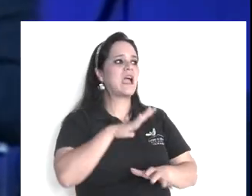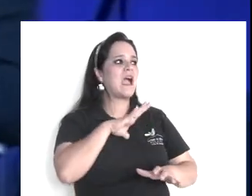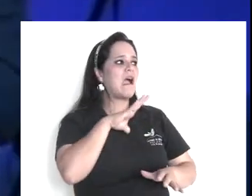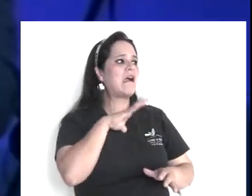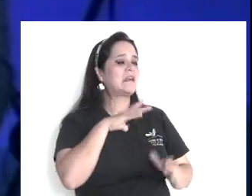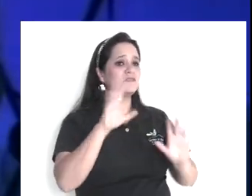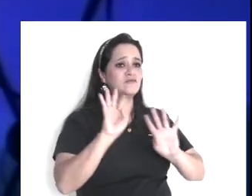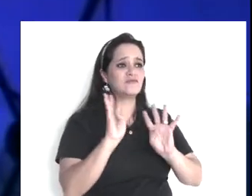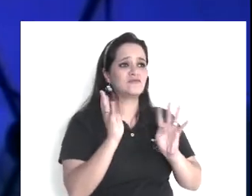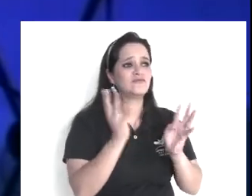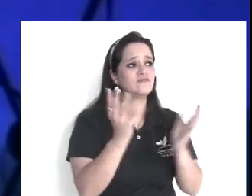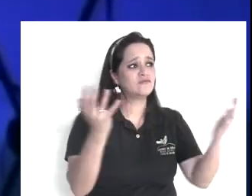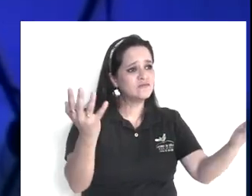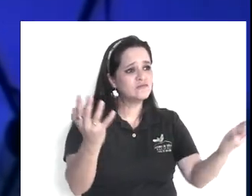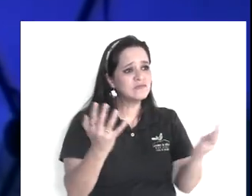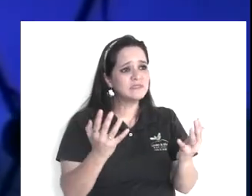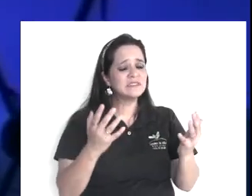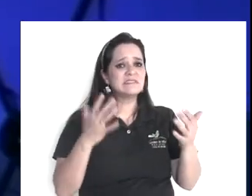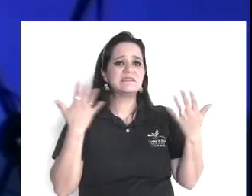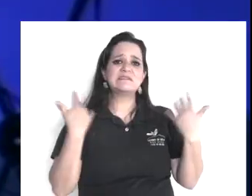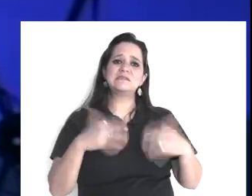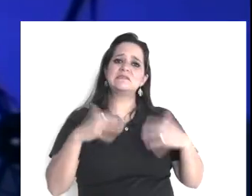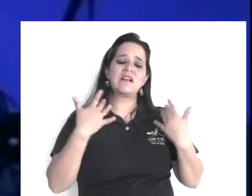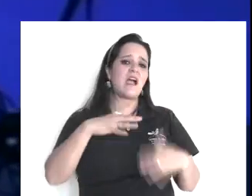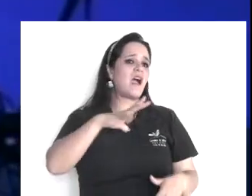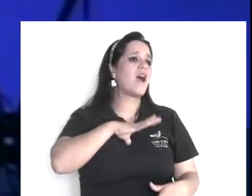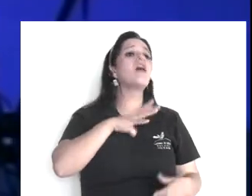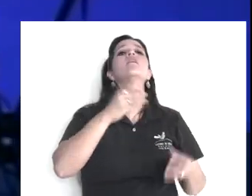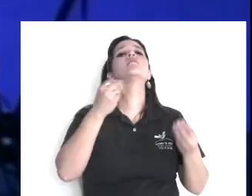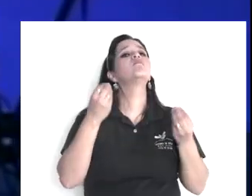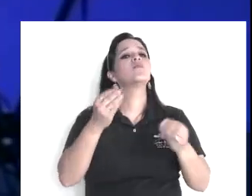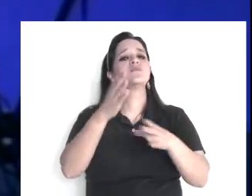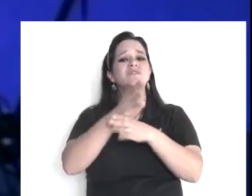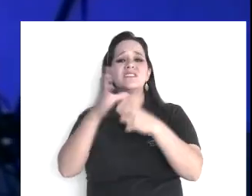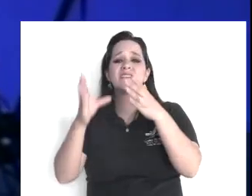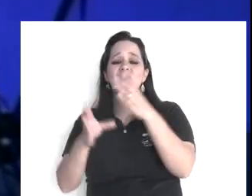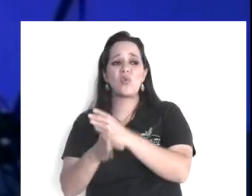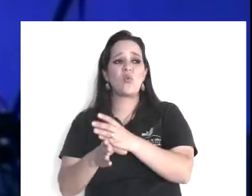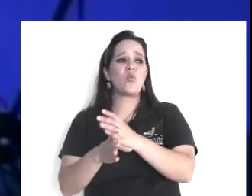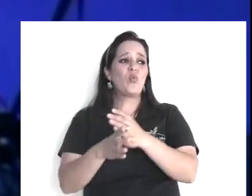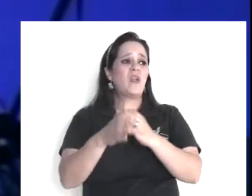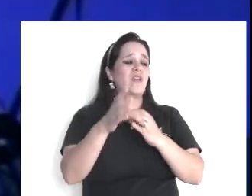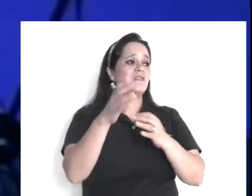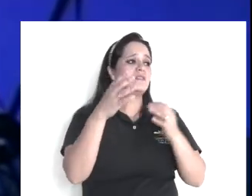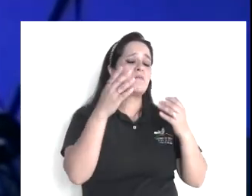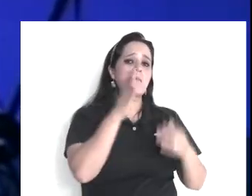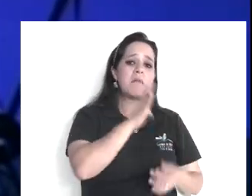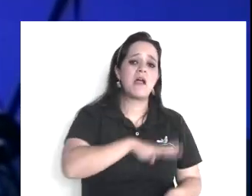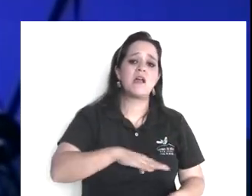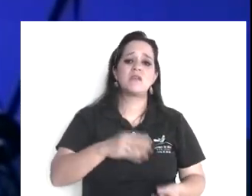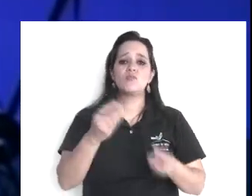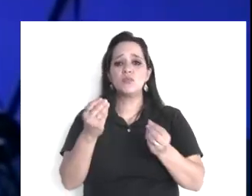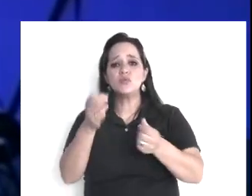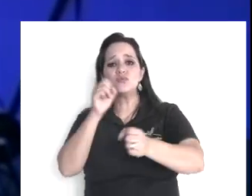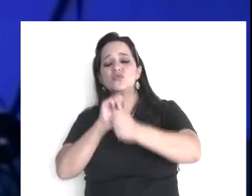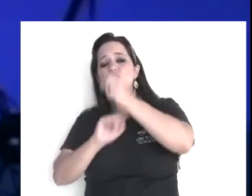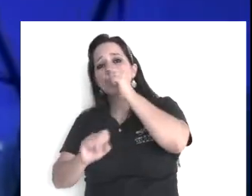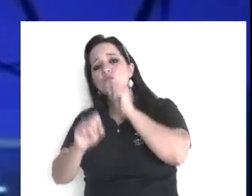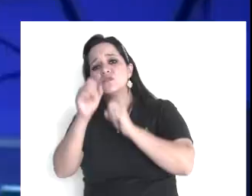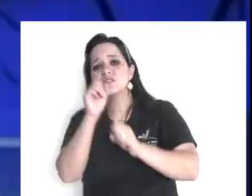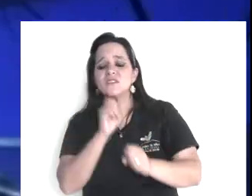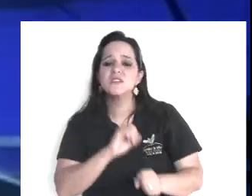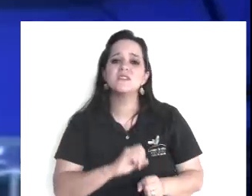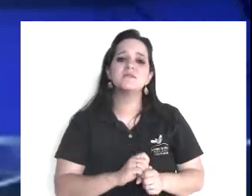¿por qué? porque ellos empezaron a notar, que había un abuso, en la divulgación de rumores, los